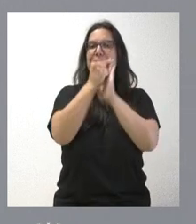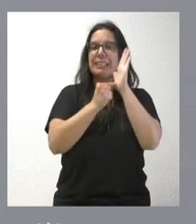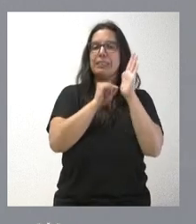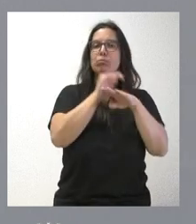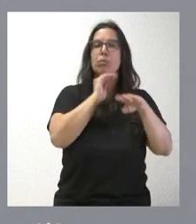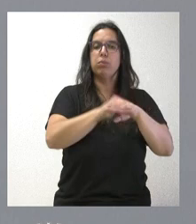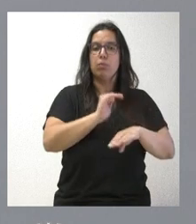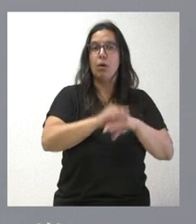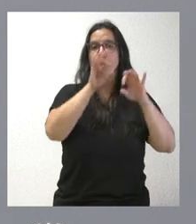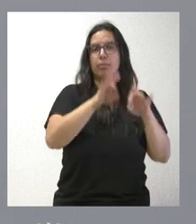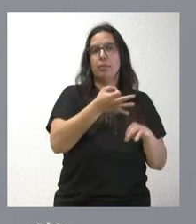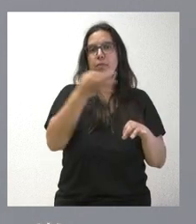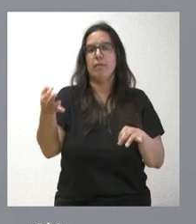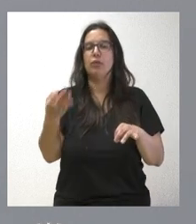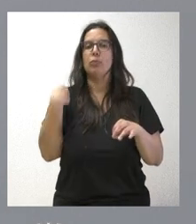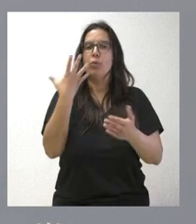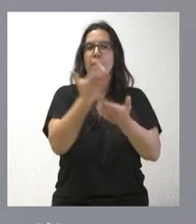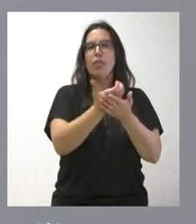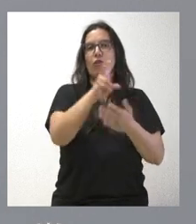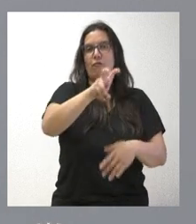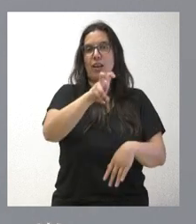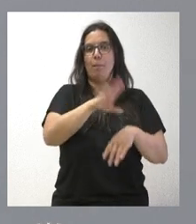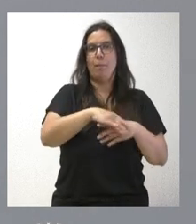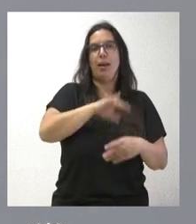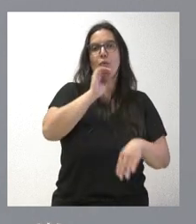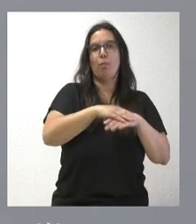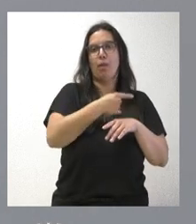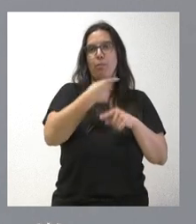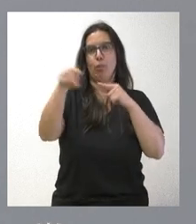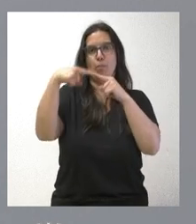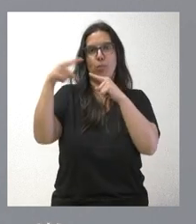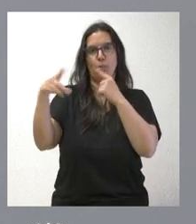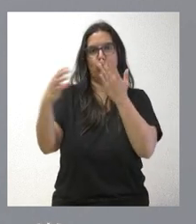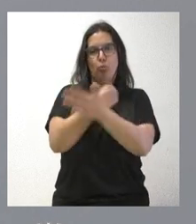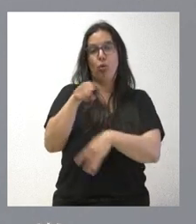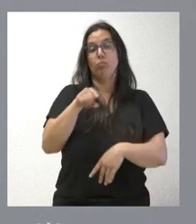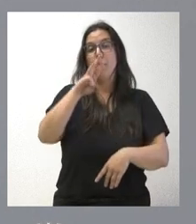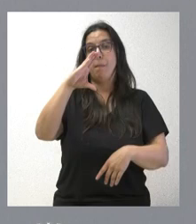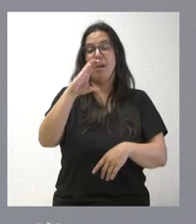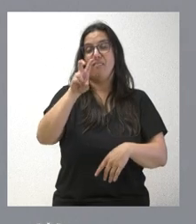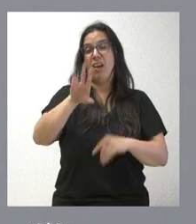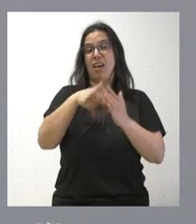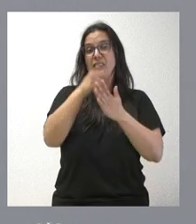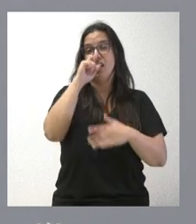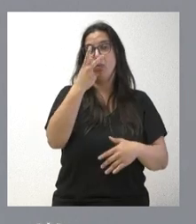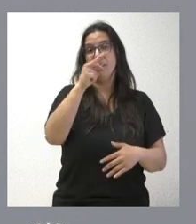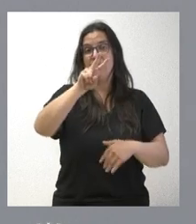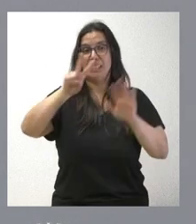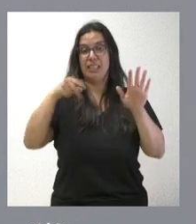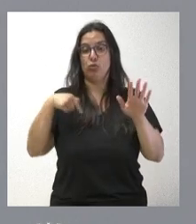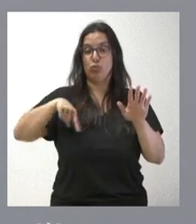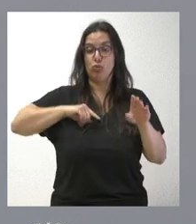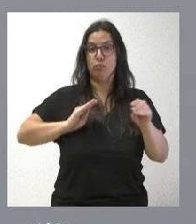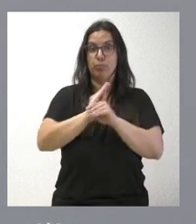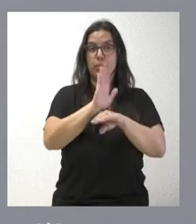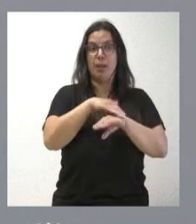ecocondicionalidad que exige la normativa de la PAC, la vigente en este momento hasta el año 2027 y, por tanto, toda esta inversión en este